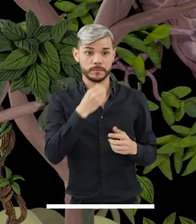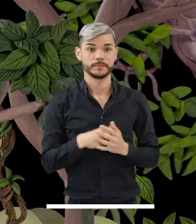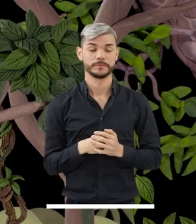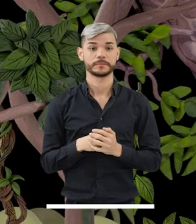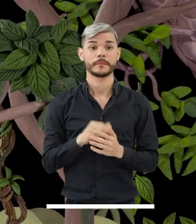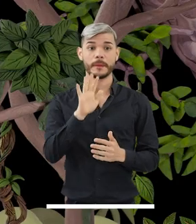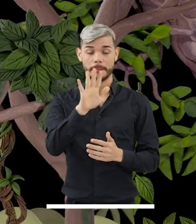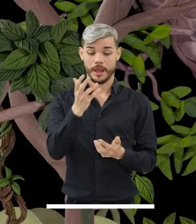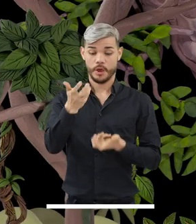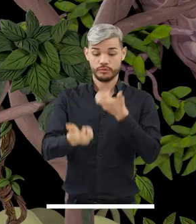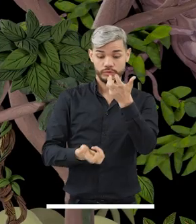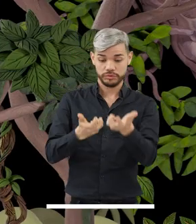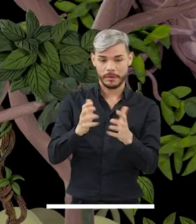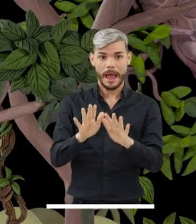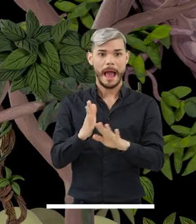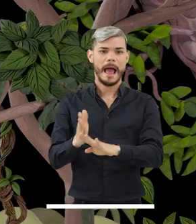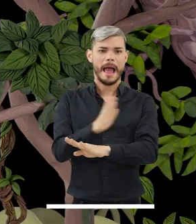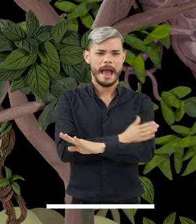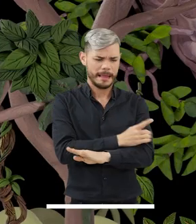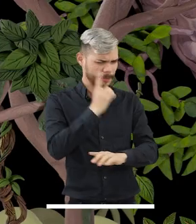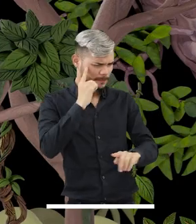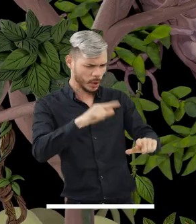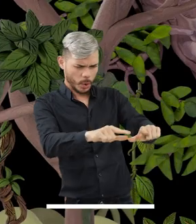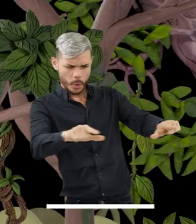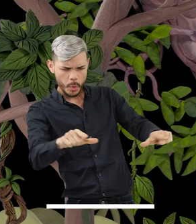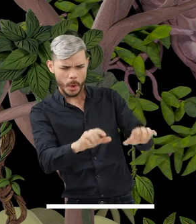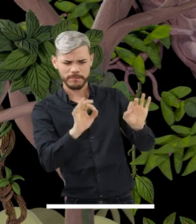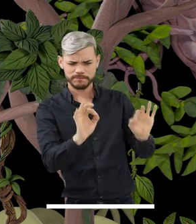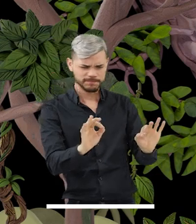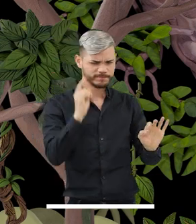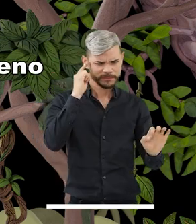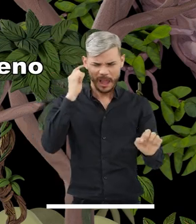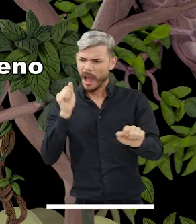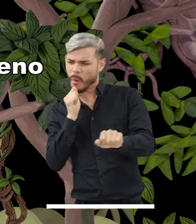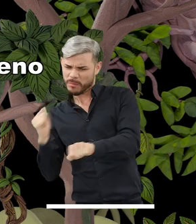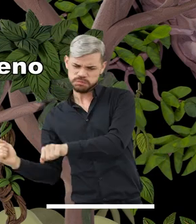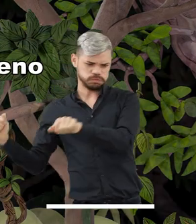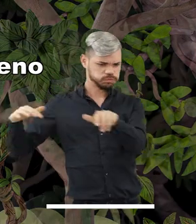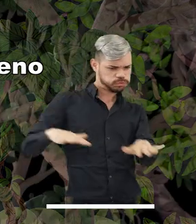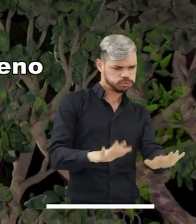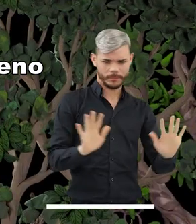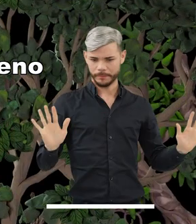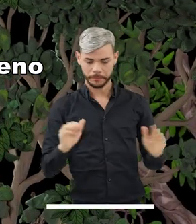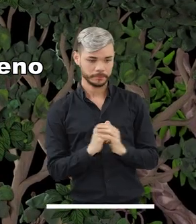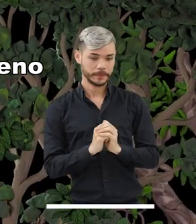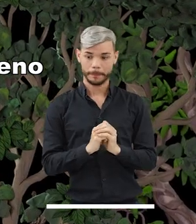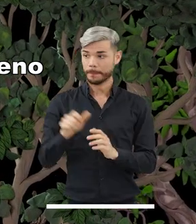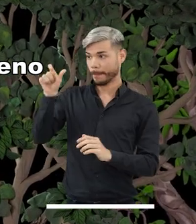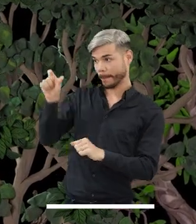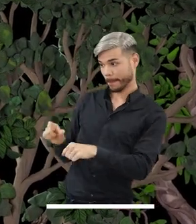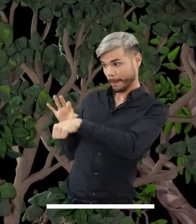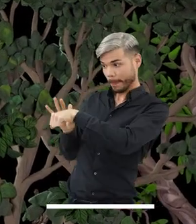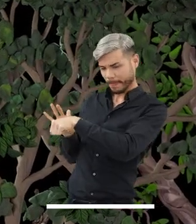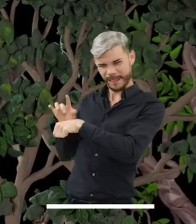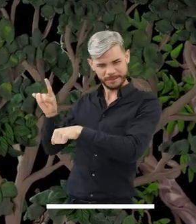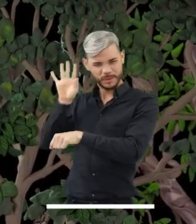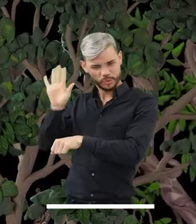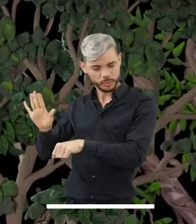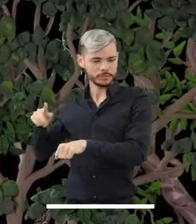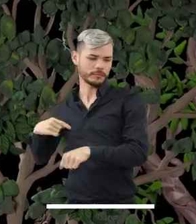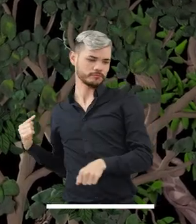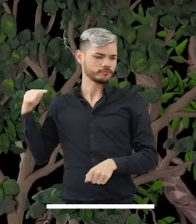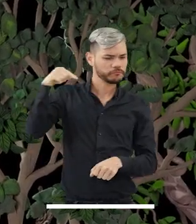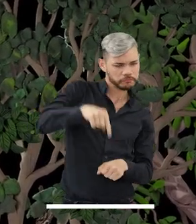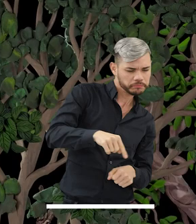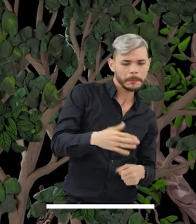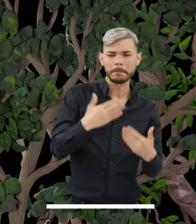Antes de hacer la chagra, eligen un lugar que esté a salvo de las inundaciones del río. El médico tradicional protege el terreno y pide permiso